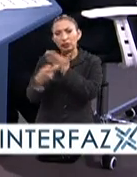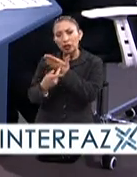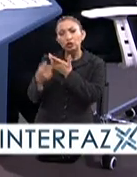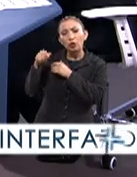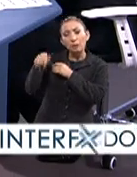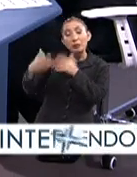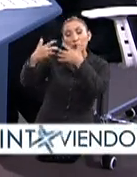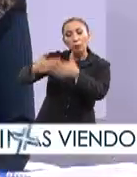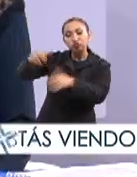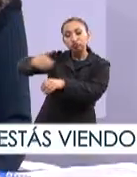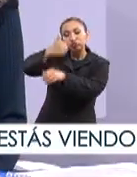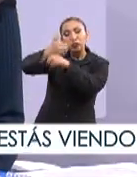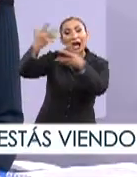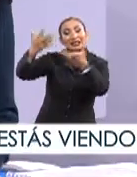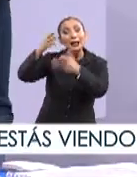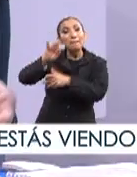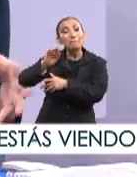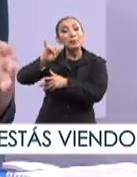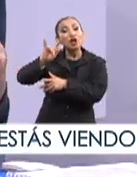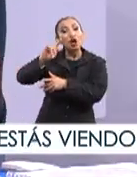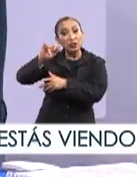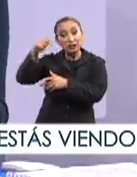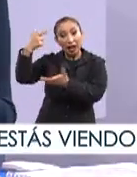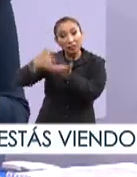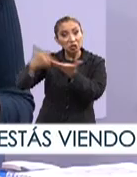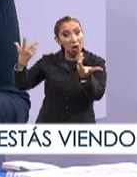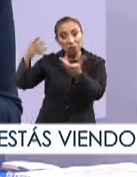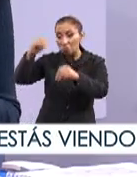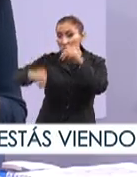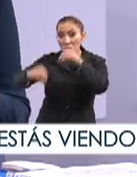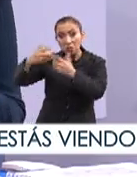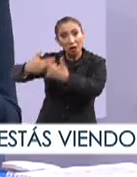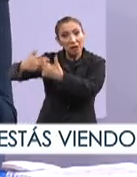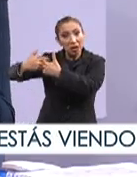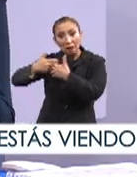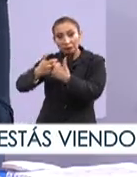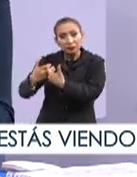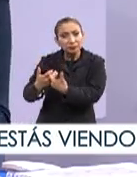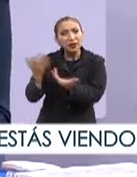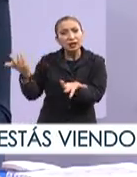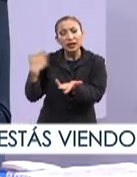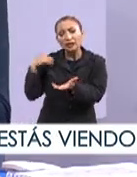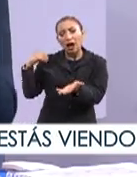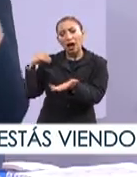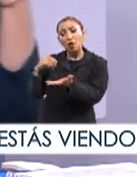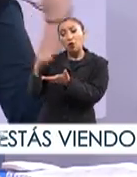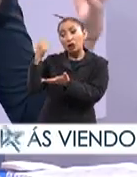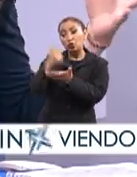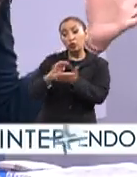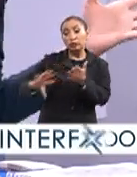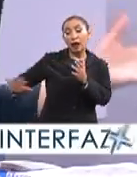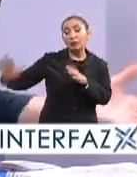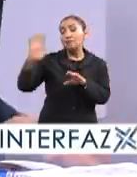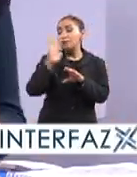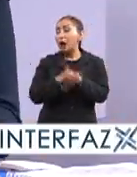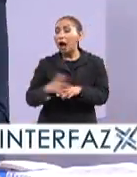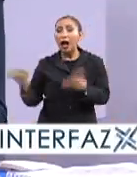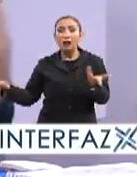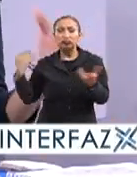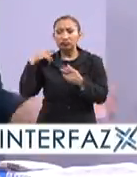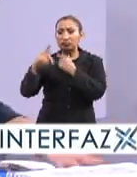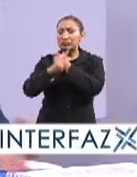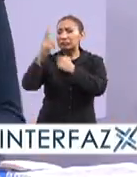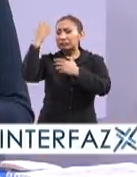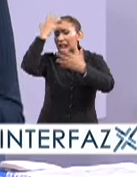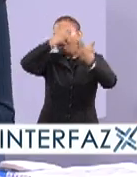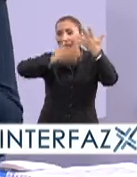de la planta productora de biodiesel, que pues está ahora sí que inscrito en una de las ciudades con mayor caos